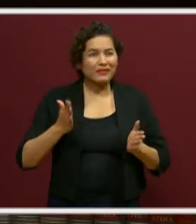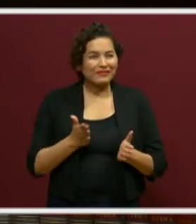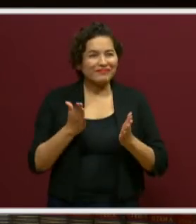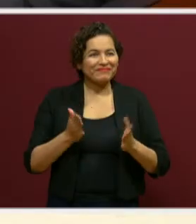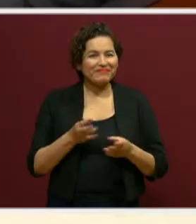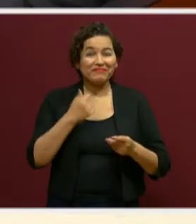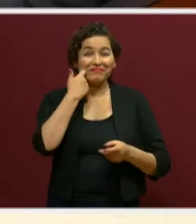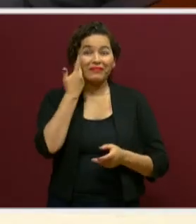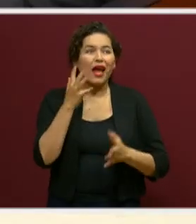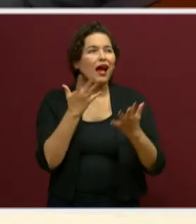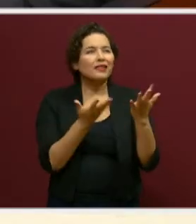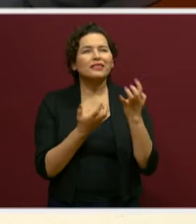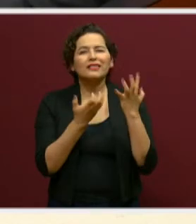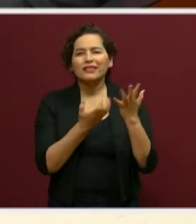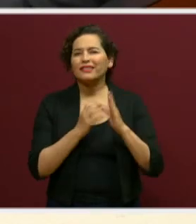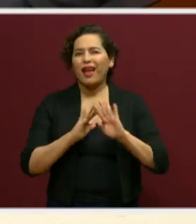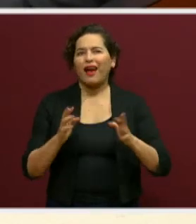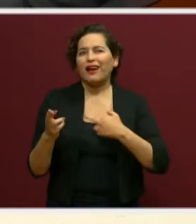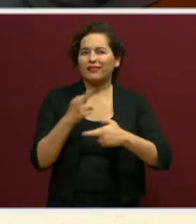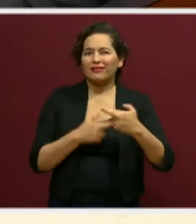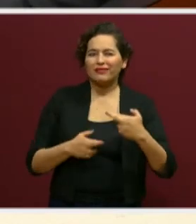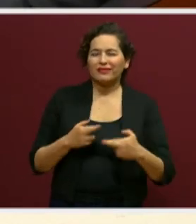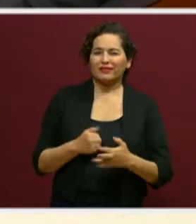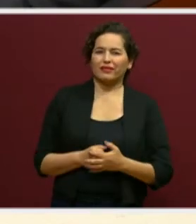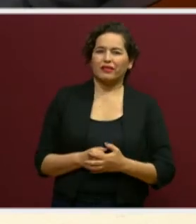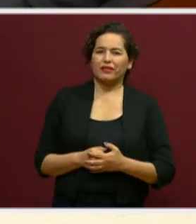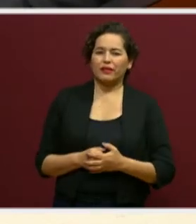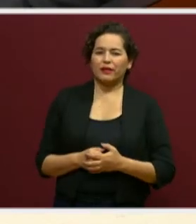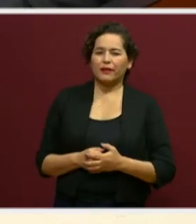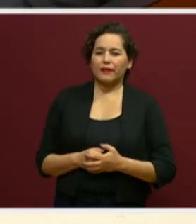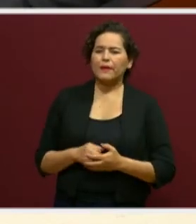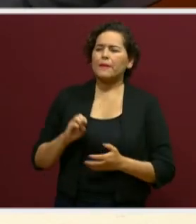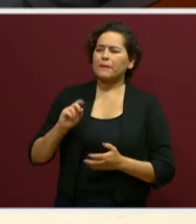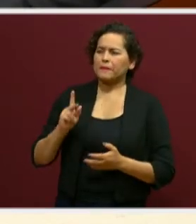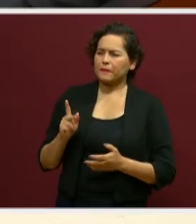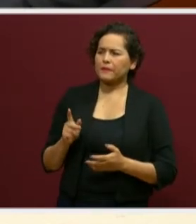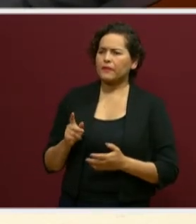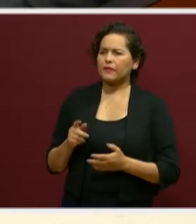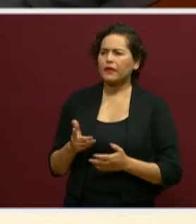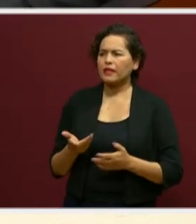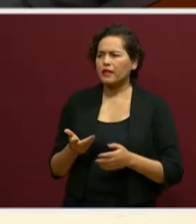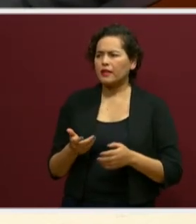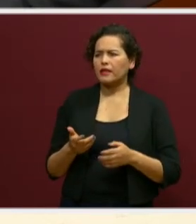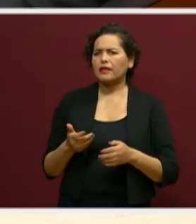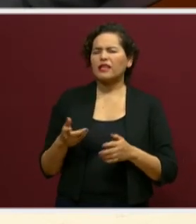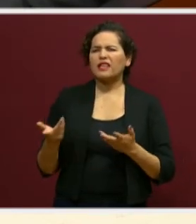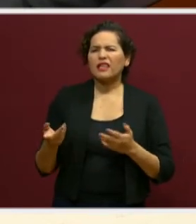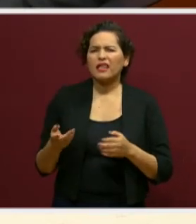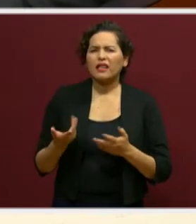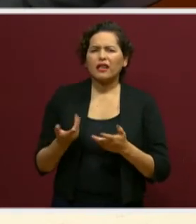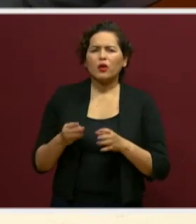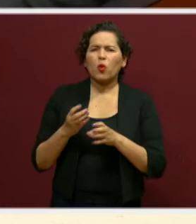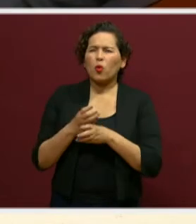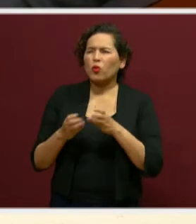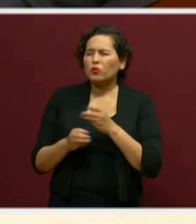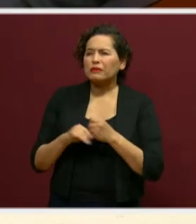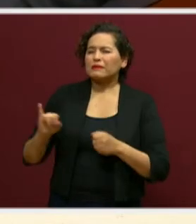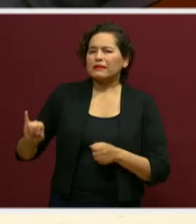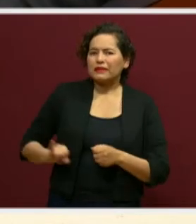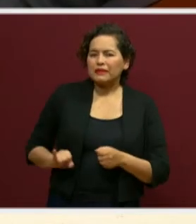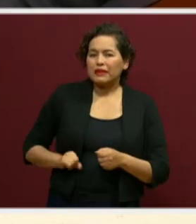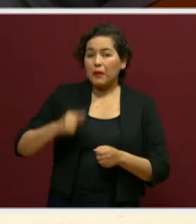No, claro, sí. Eso sí es el común denominador. ¿Qué recursos me resultan más interesantes para realizar mis actividades de